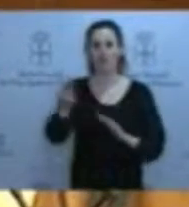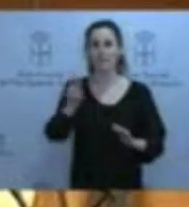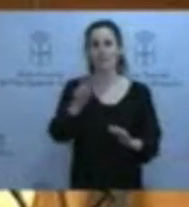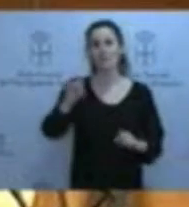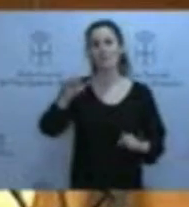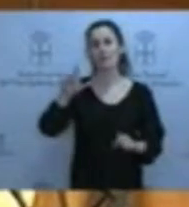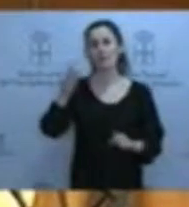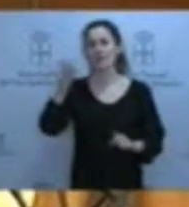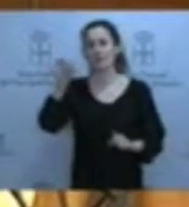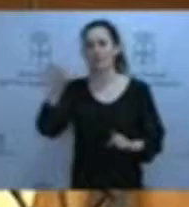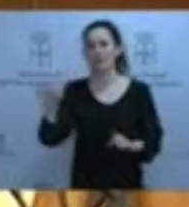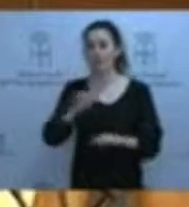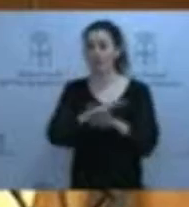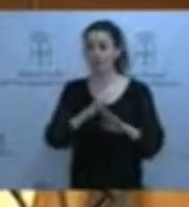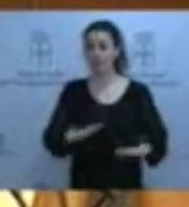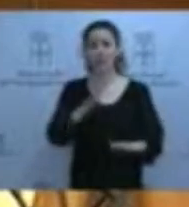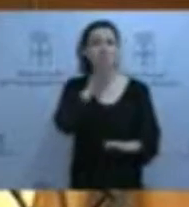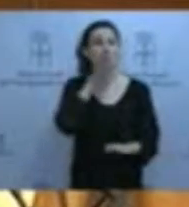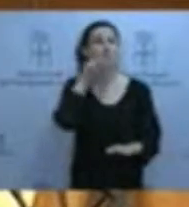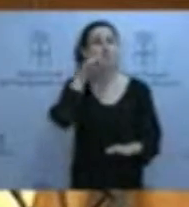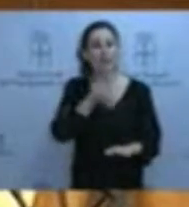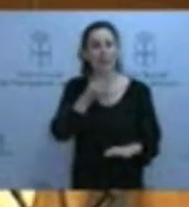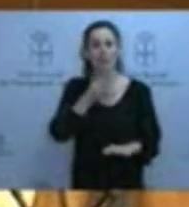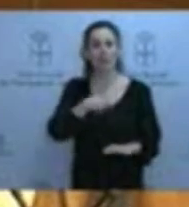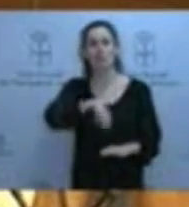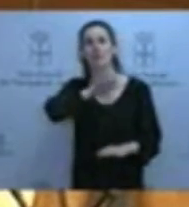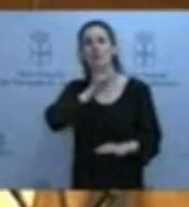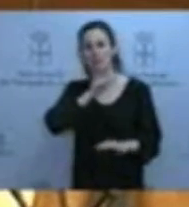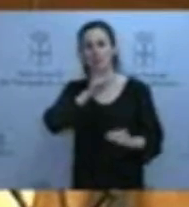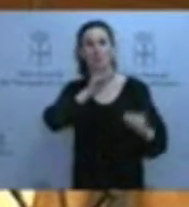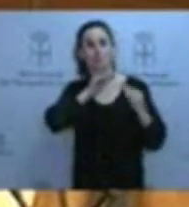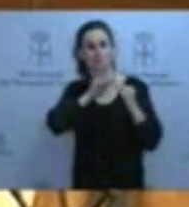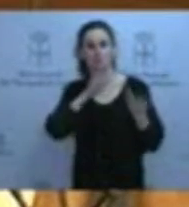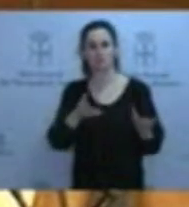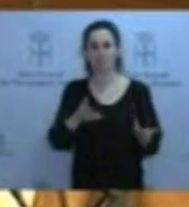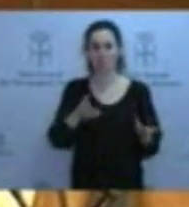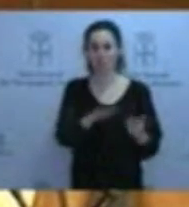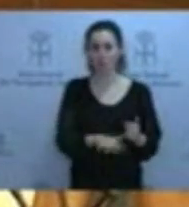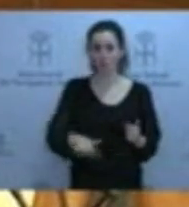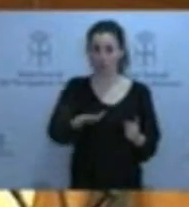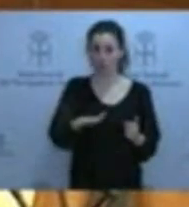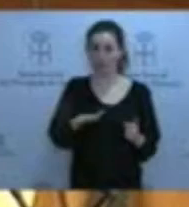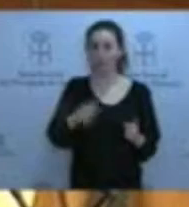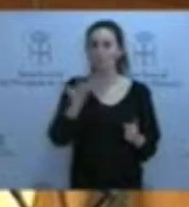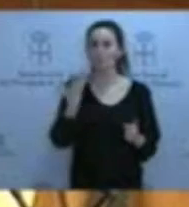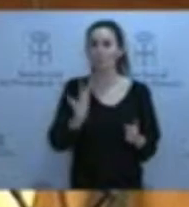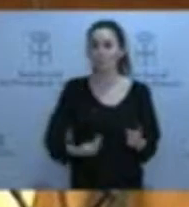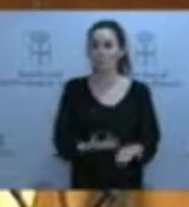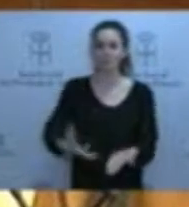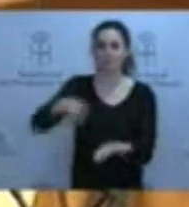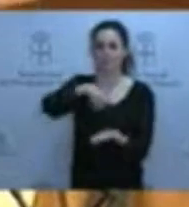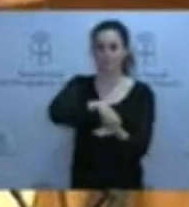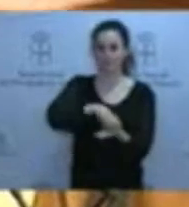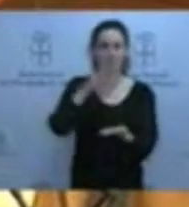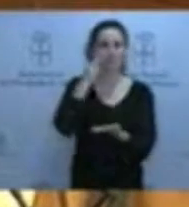el que razón, digamos, o realidad que quiero entender con la que usted está de acuerdo que esté allí ubicado este equipamiento.